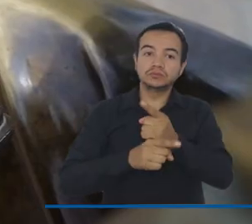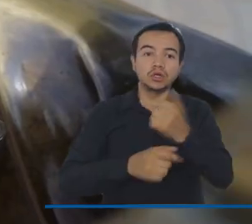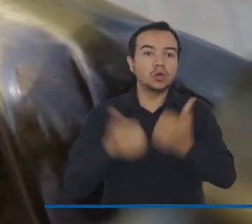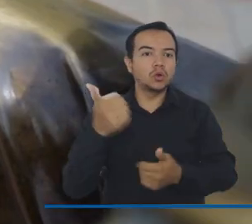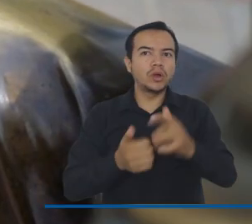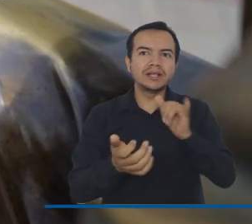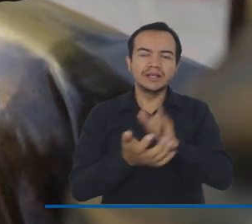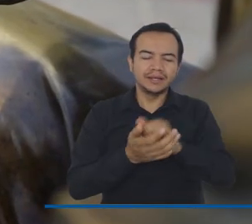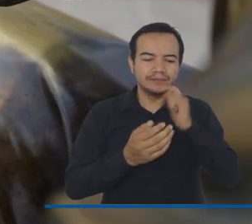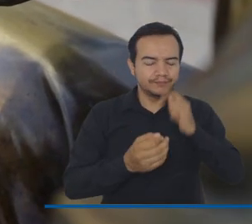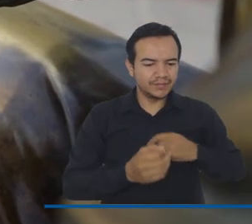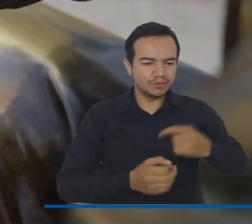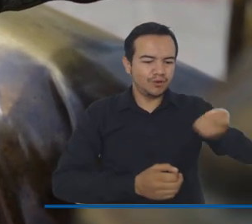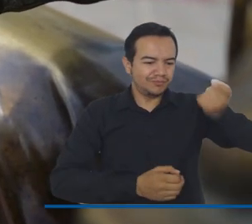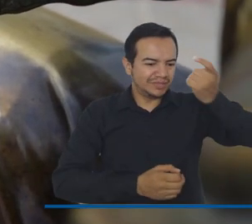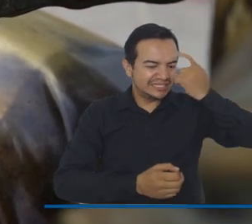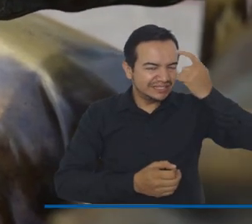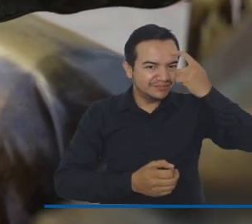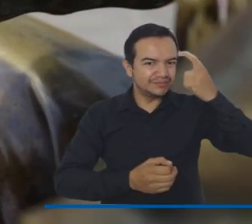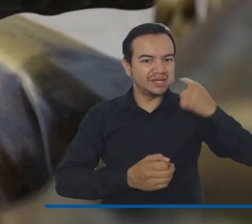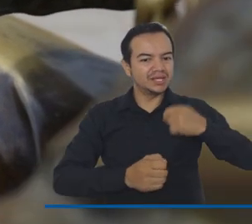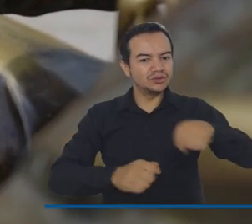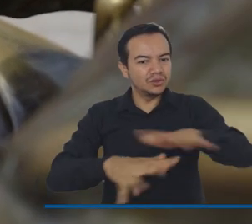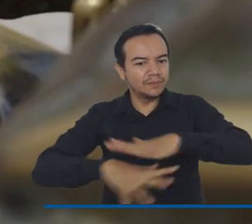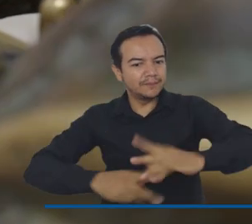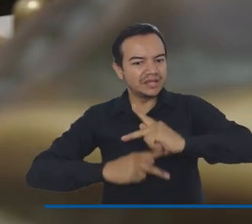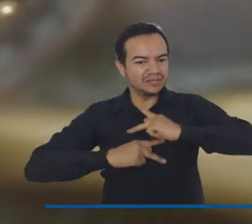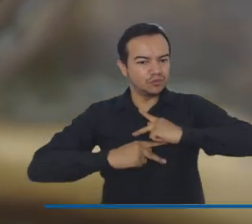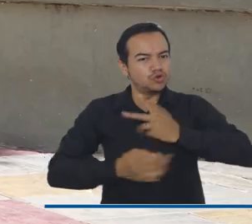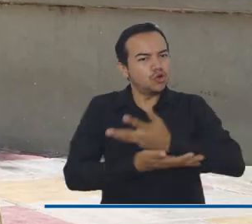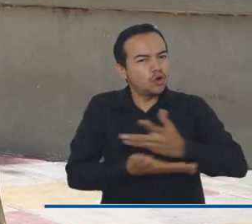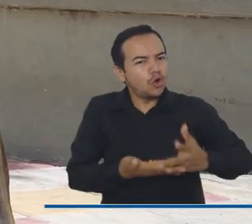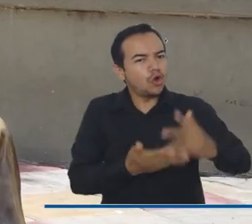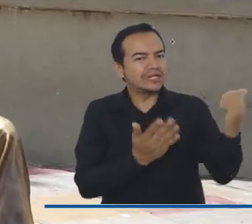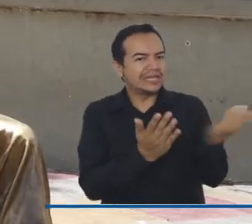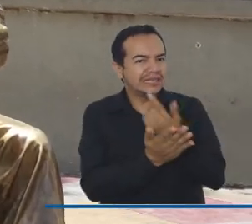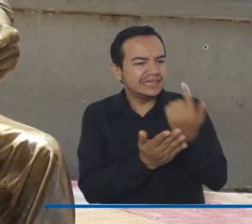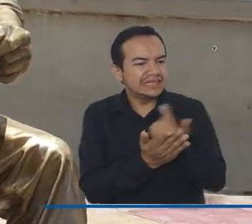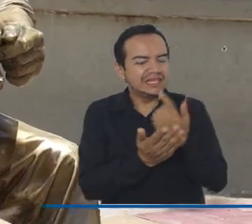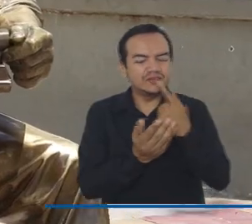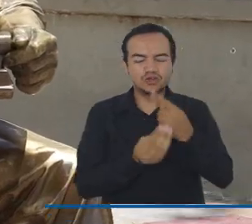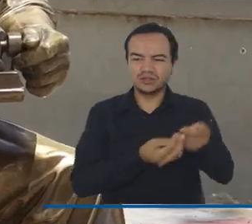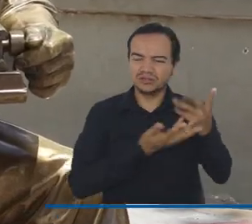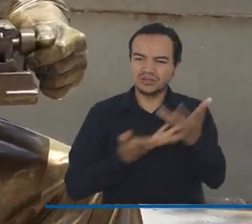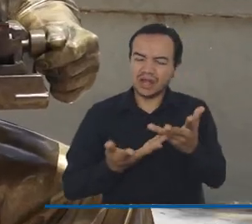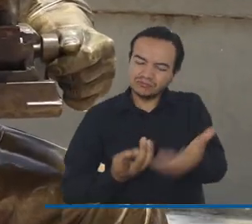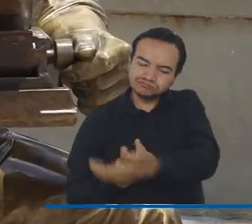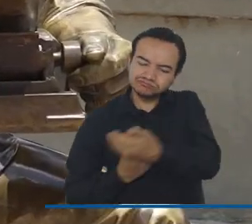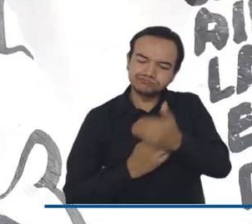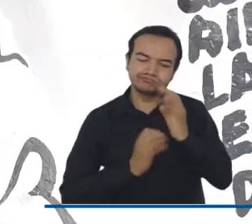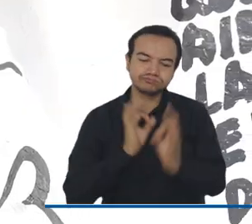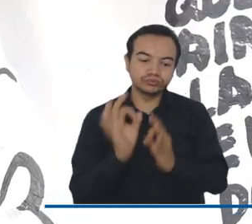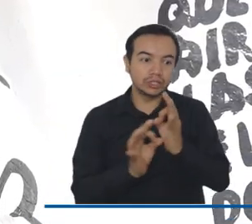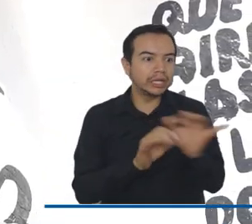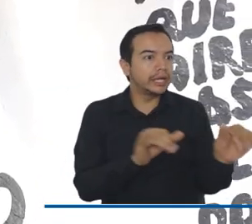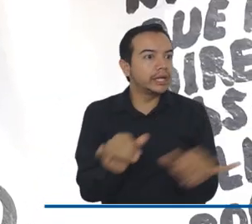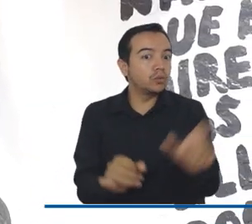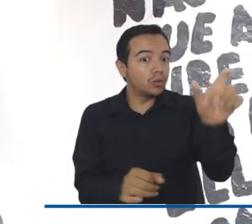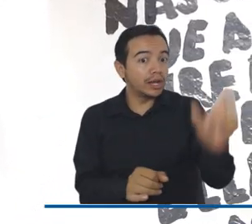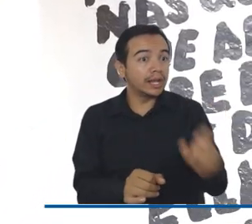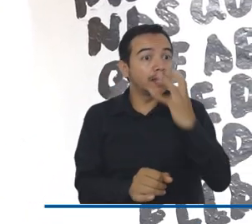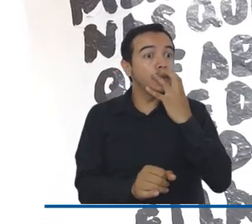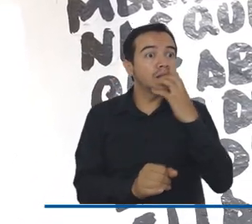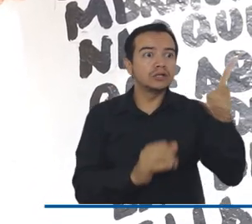locales y todo lo que significa la memoria de un escritor de la talla y de la naturaleza de García